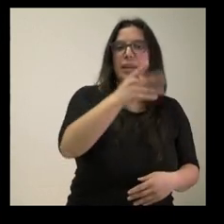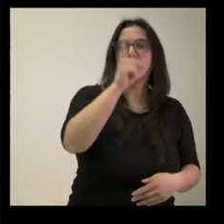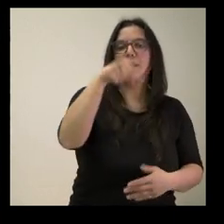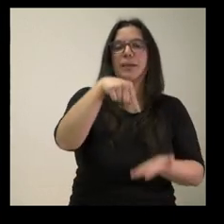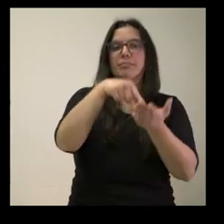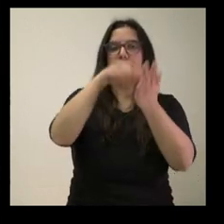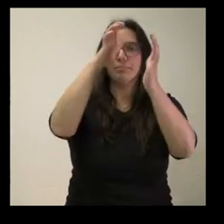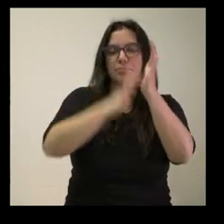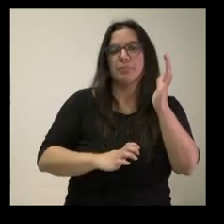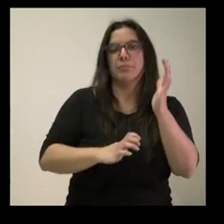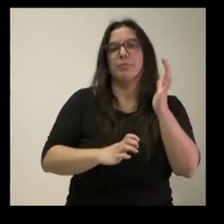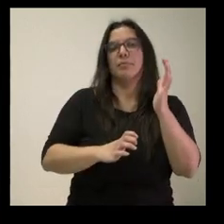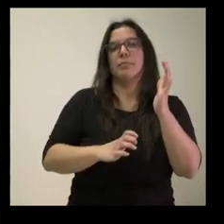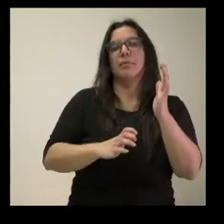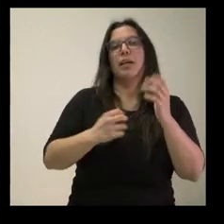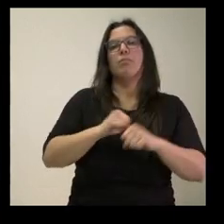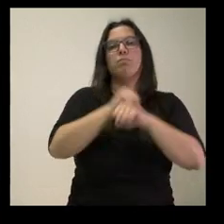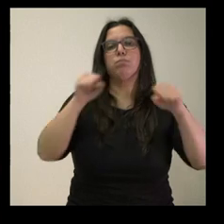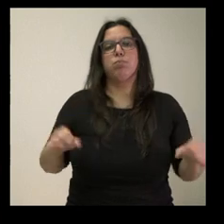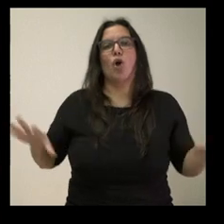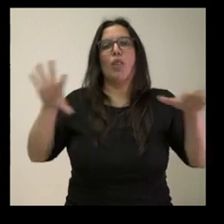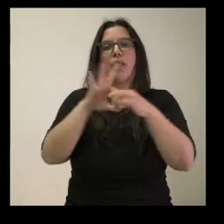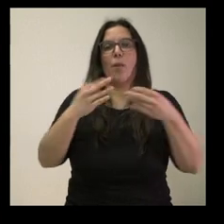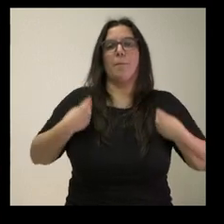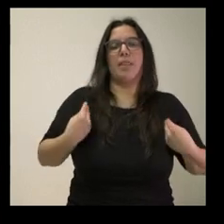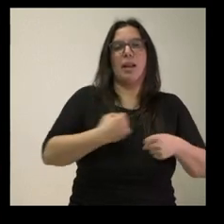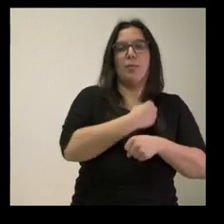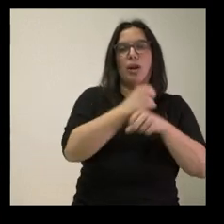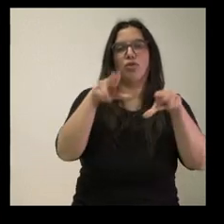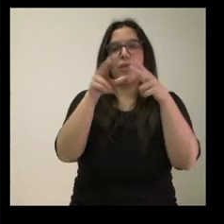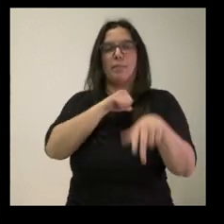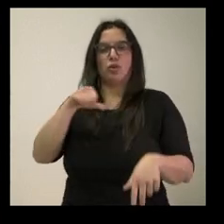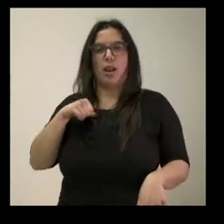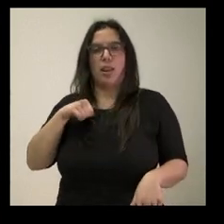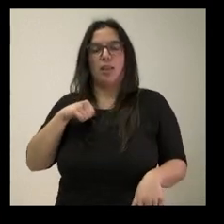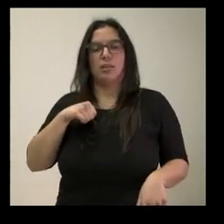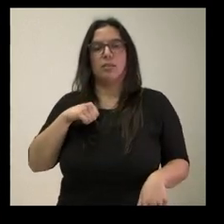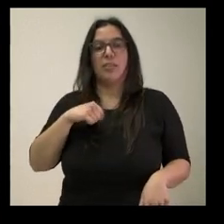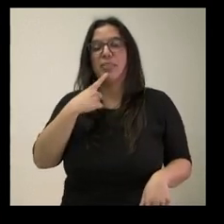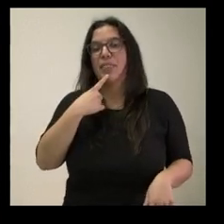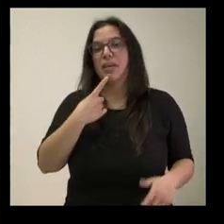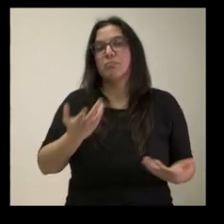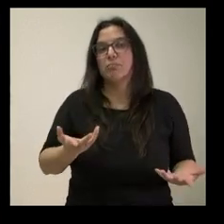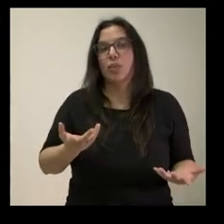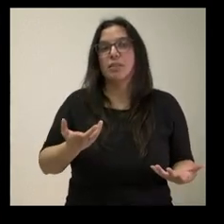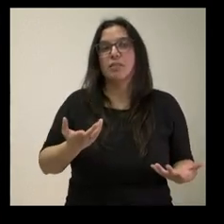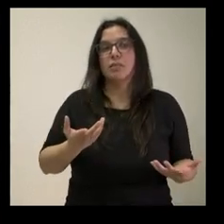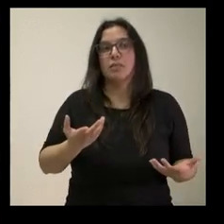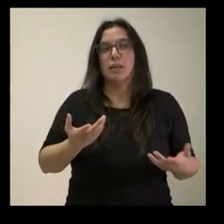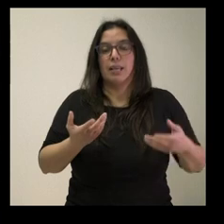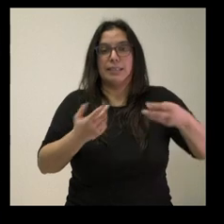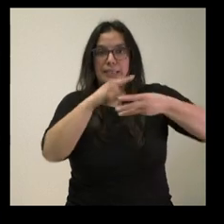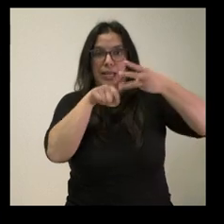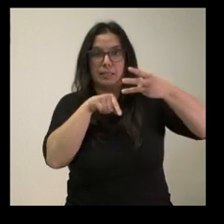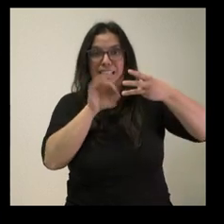fiscales progresivos y fortaleceremos la conciliación de la vida laboral, social y personal. Yo no sé si puede usted explicarme